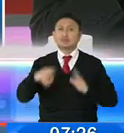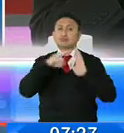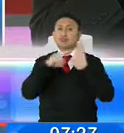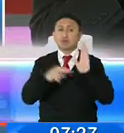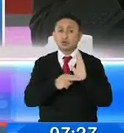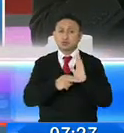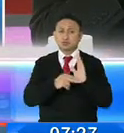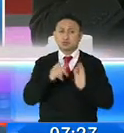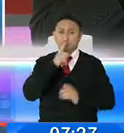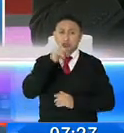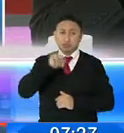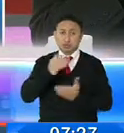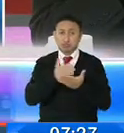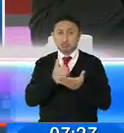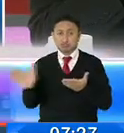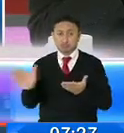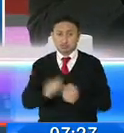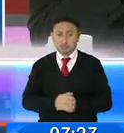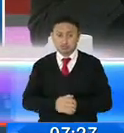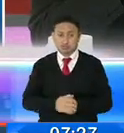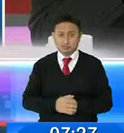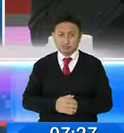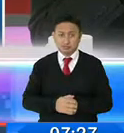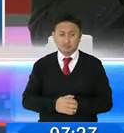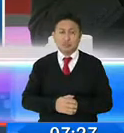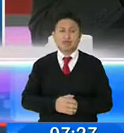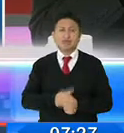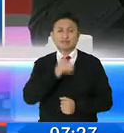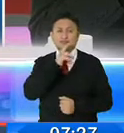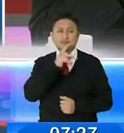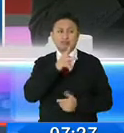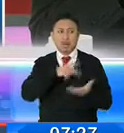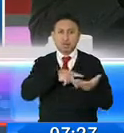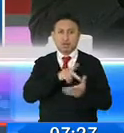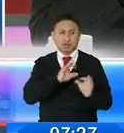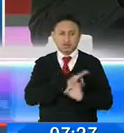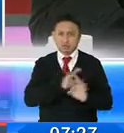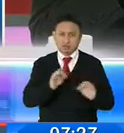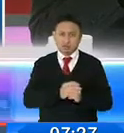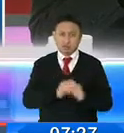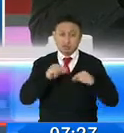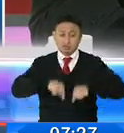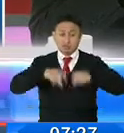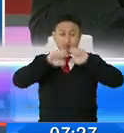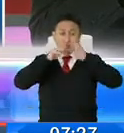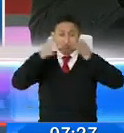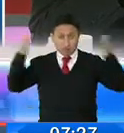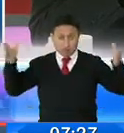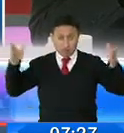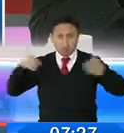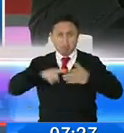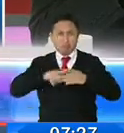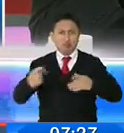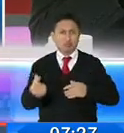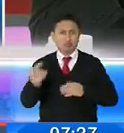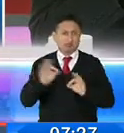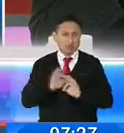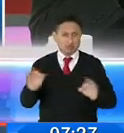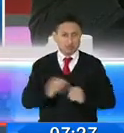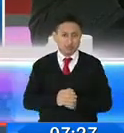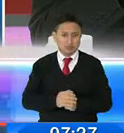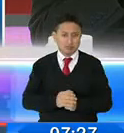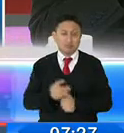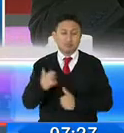economista? Quienes no están obligados a presentar a pesar de ser grandes contribuyentes. Además, la